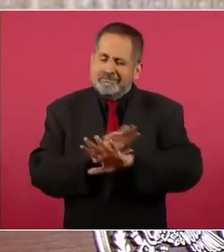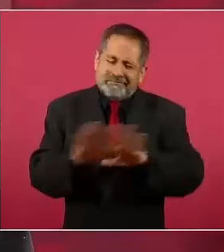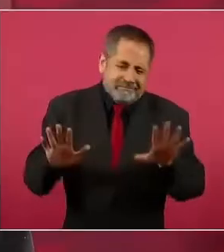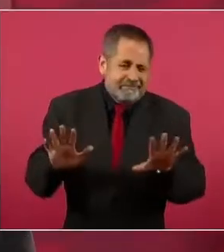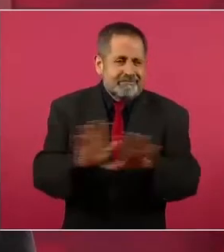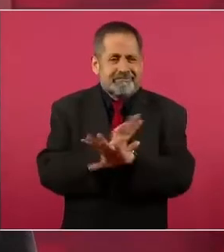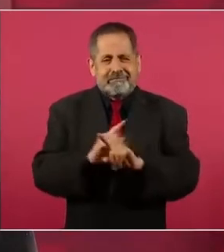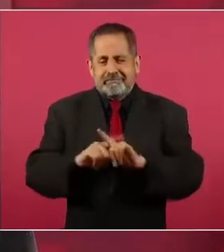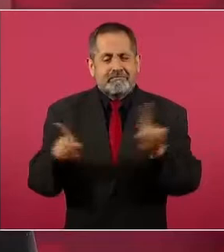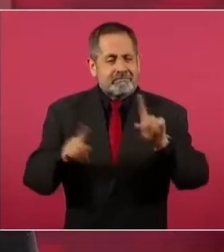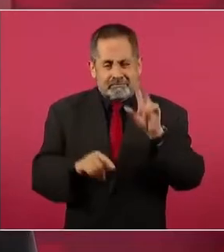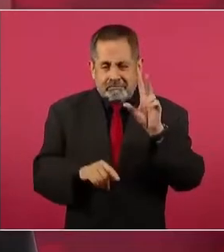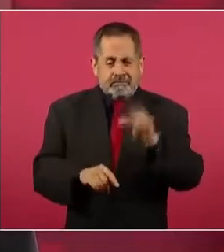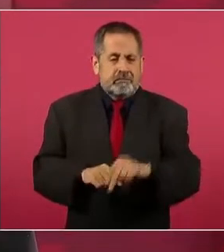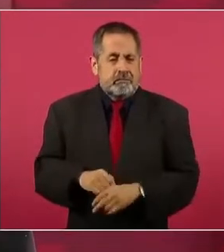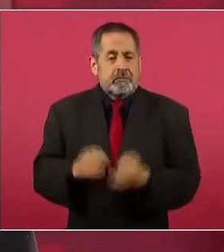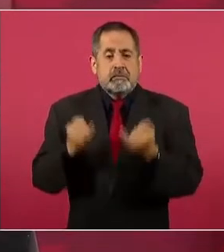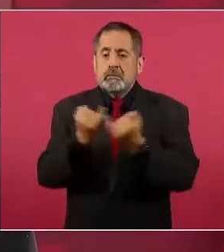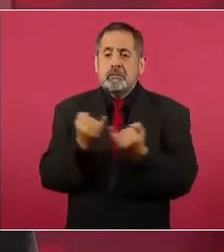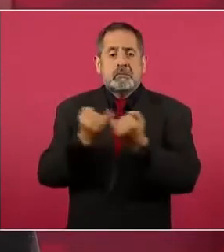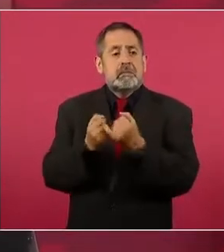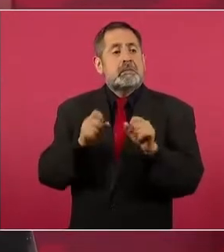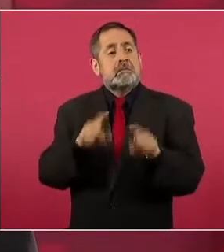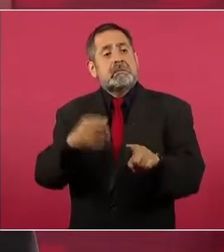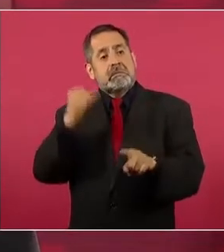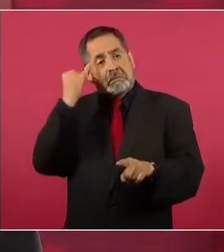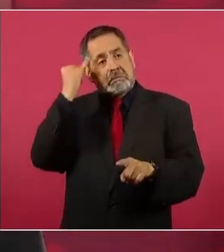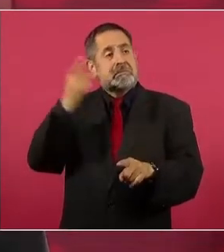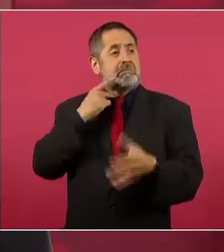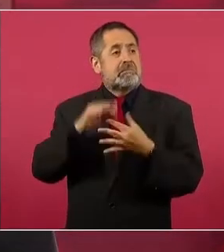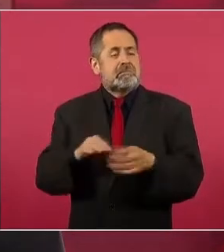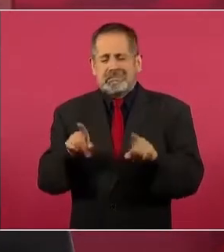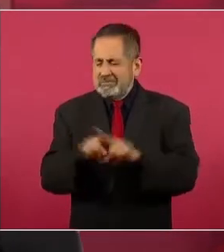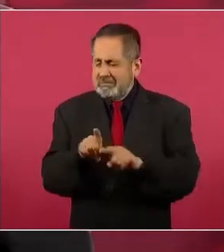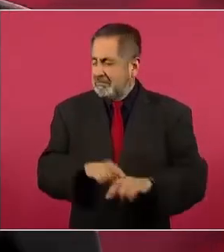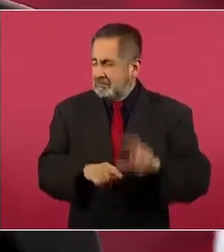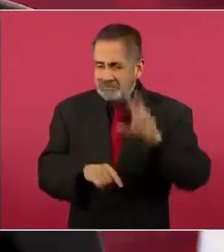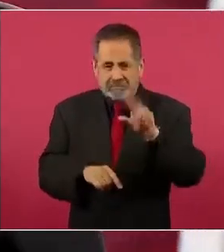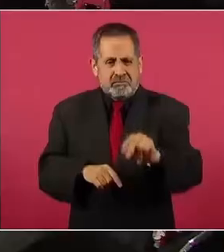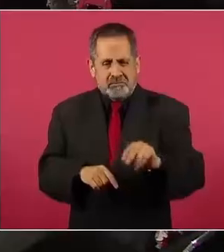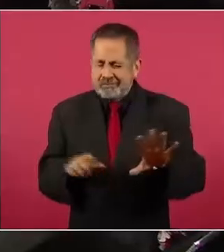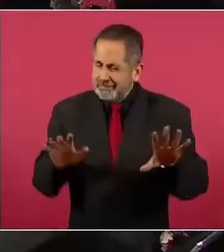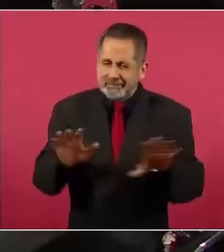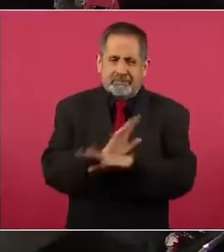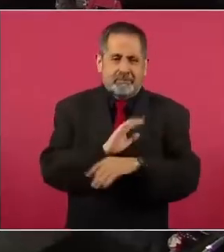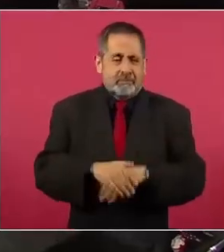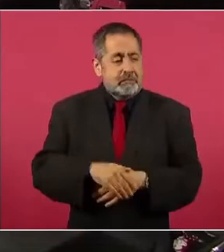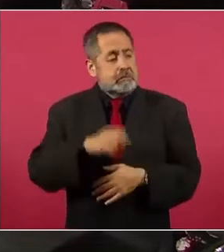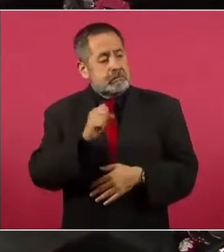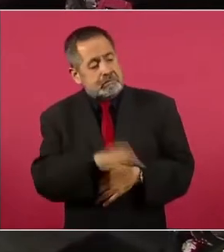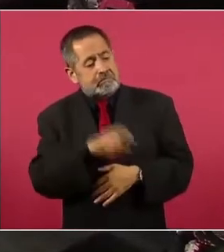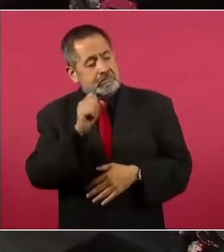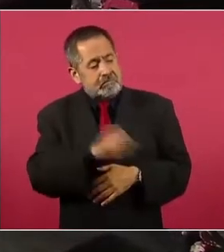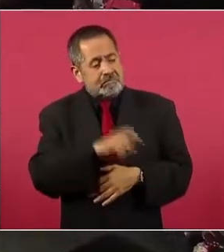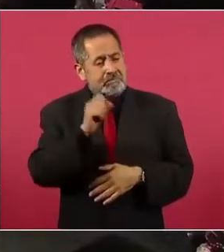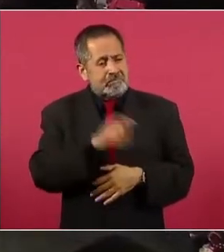seguir con la misma política de siempre, no seguir con más de lo mismo.